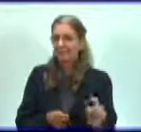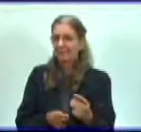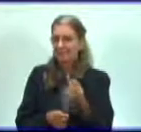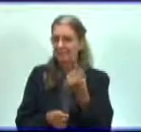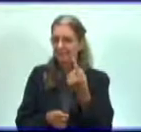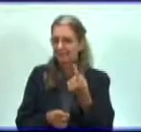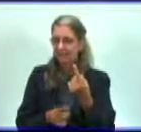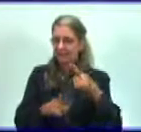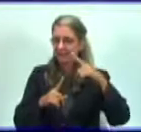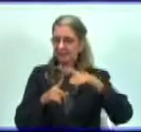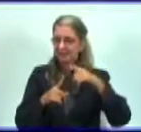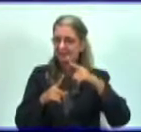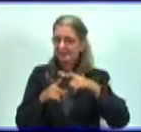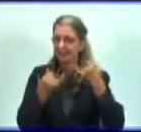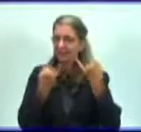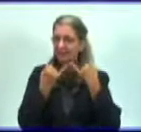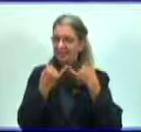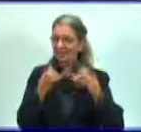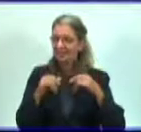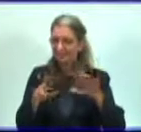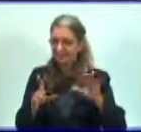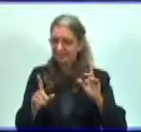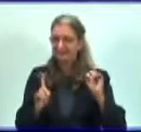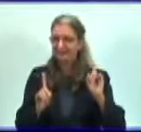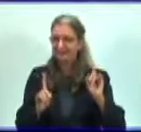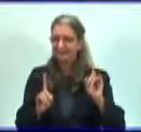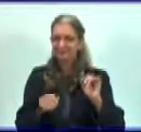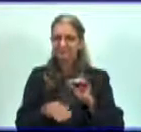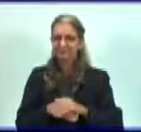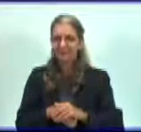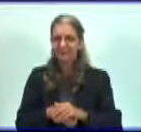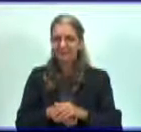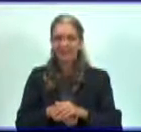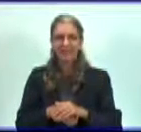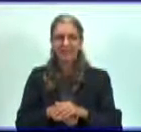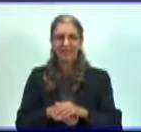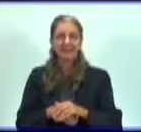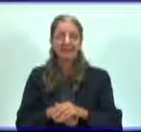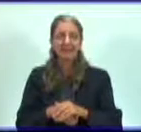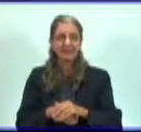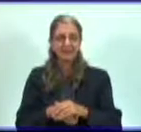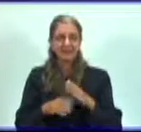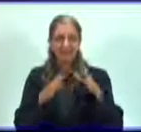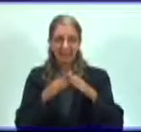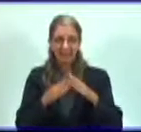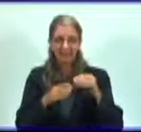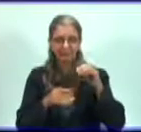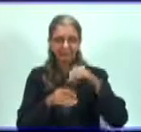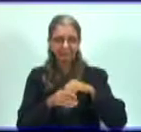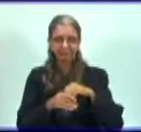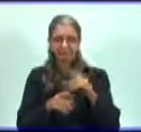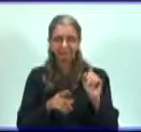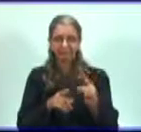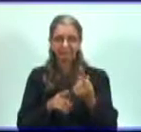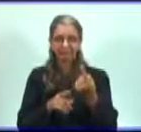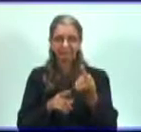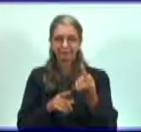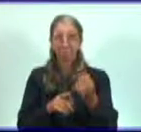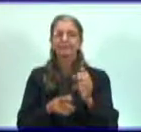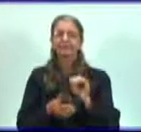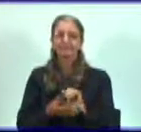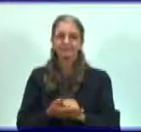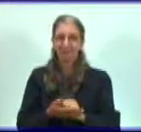condiciones de orientar la primera actividad de manera independiente. Continuamos entonces,